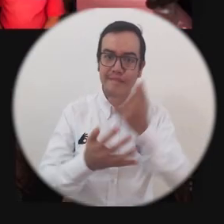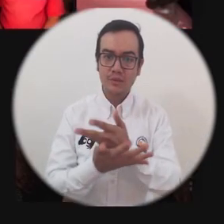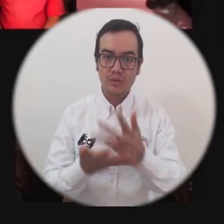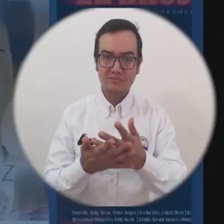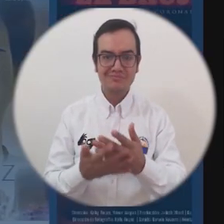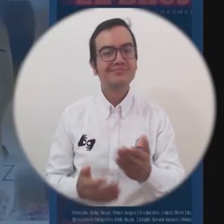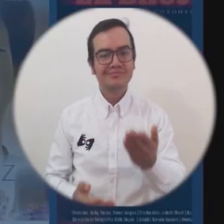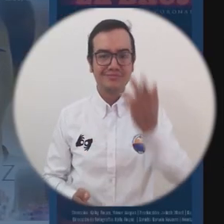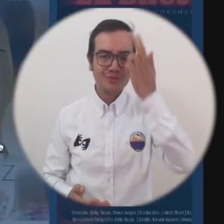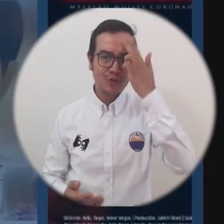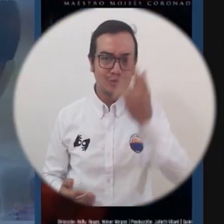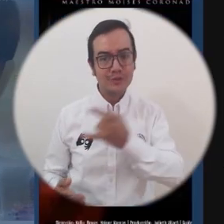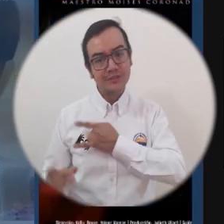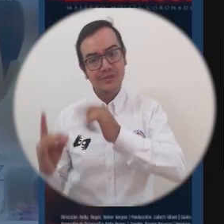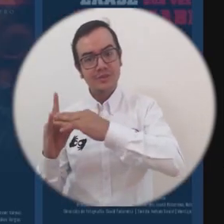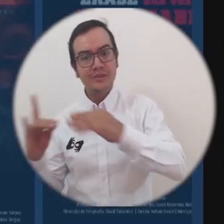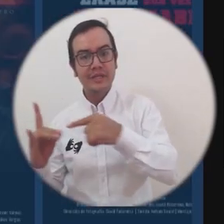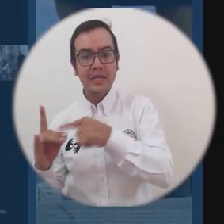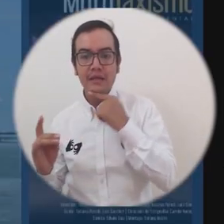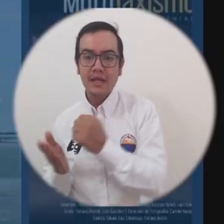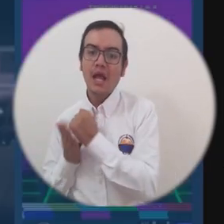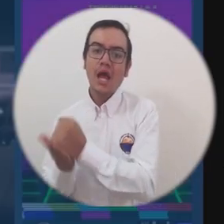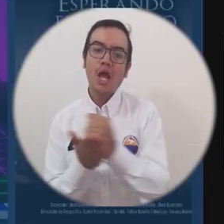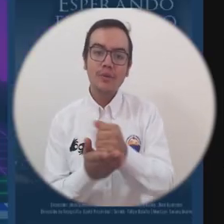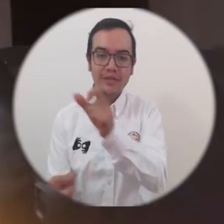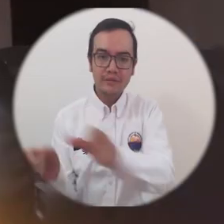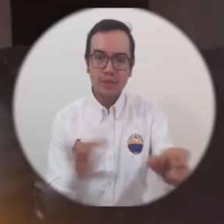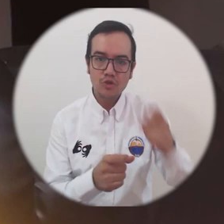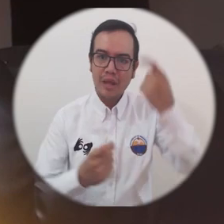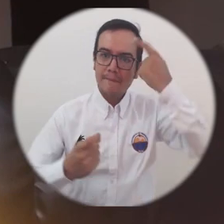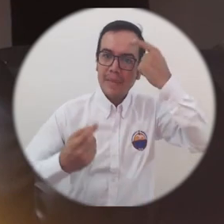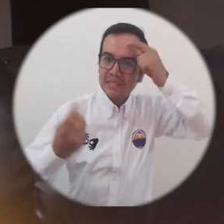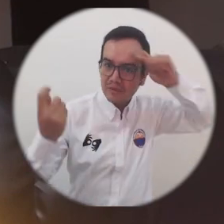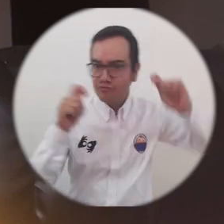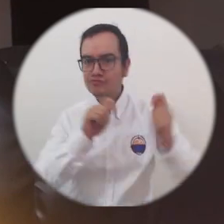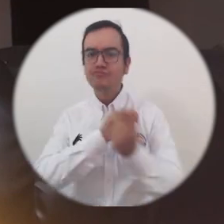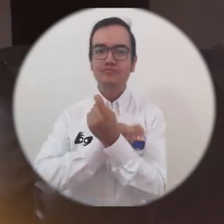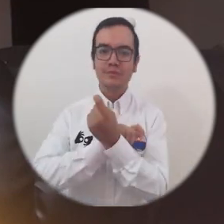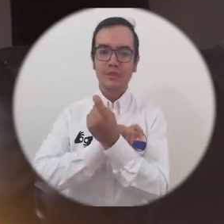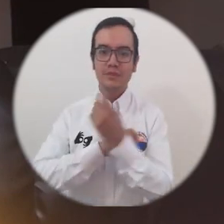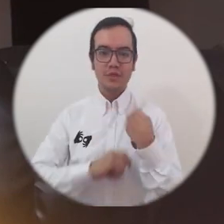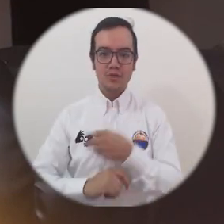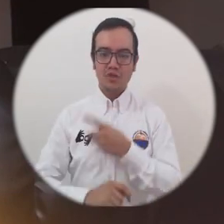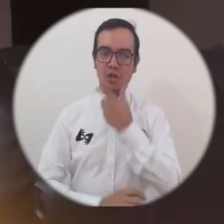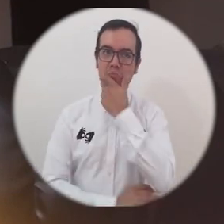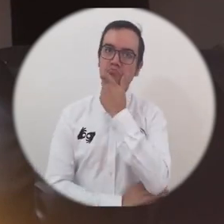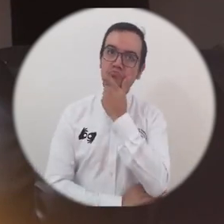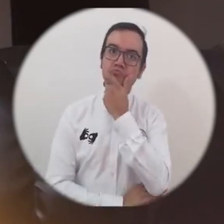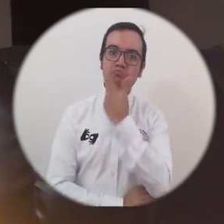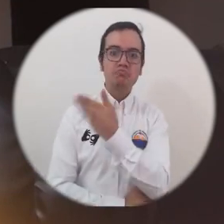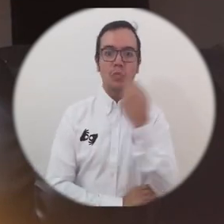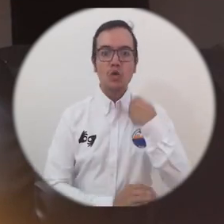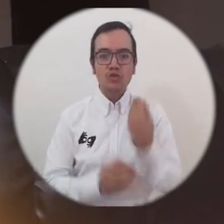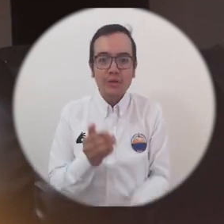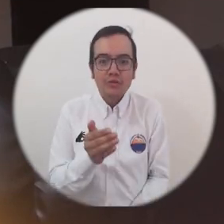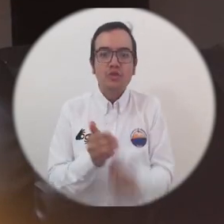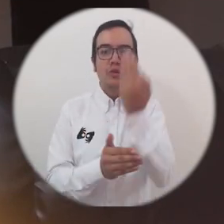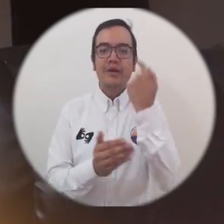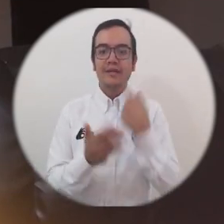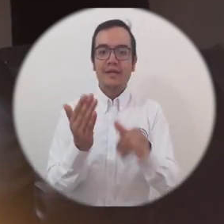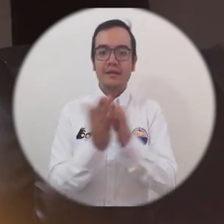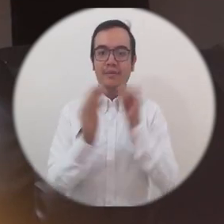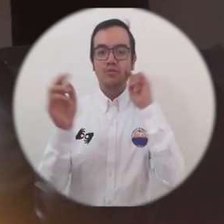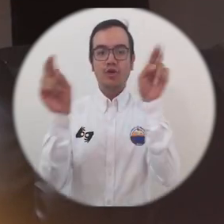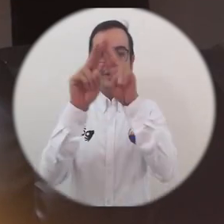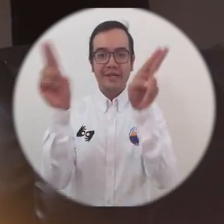diferentes procesos transforma realidades Entonces decidimos lanzar esta plataforma para que la gente la